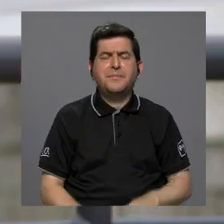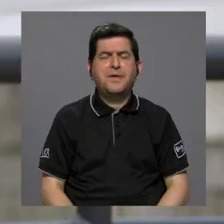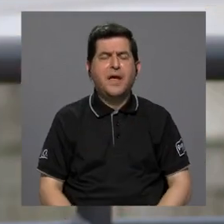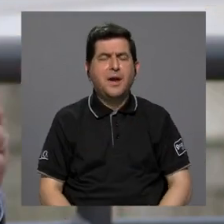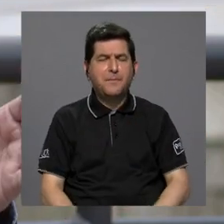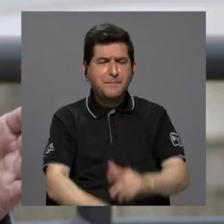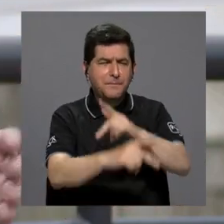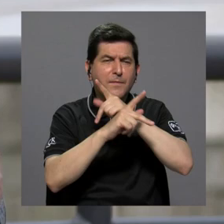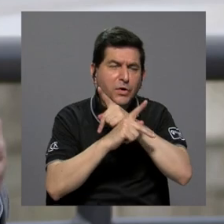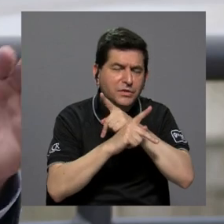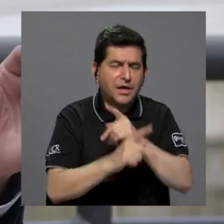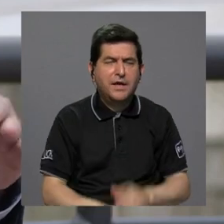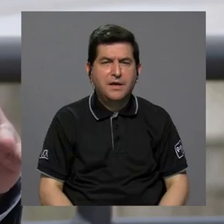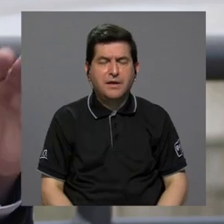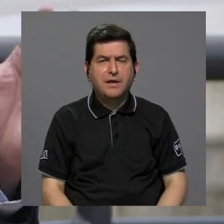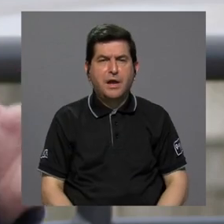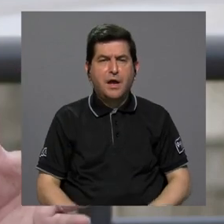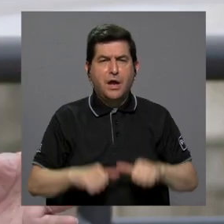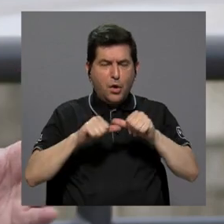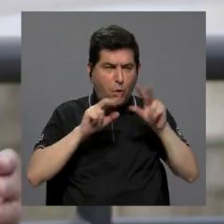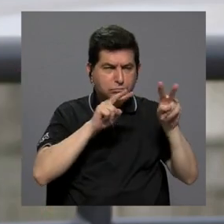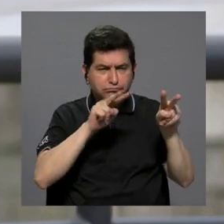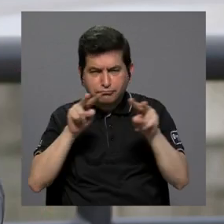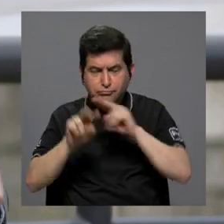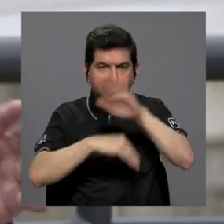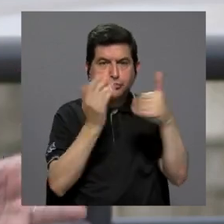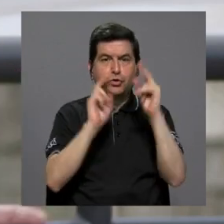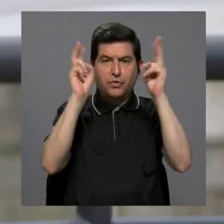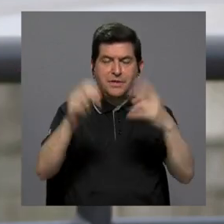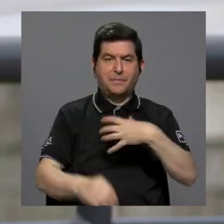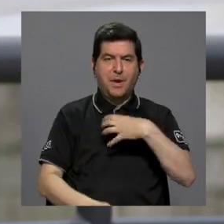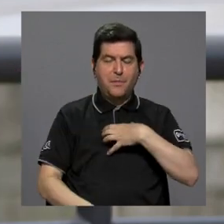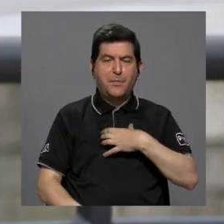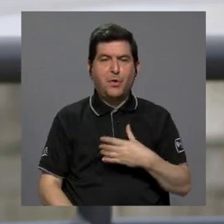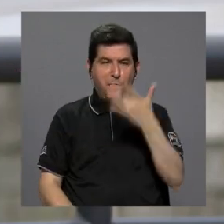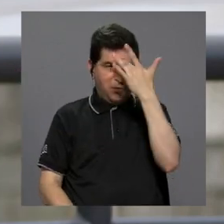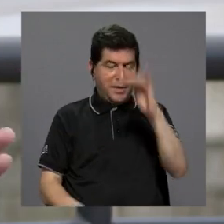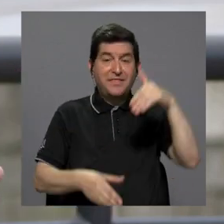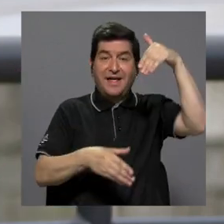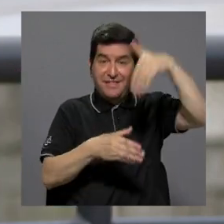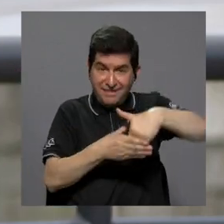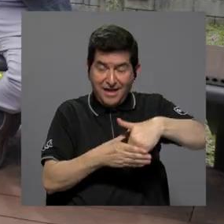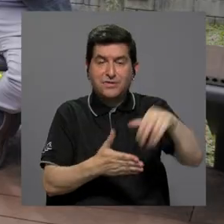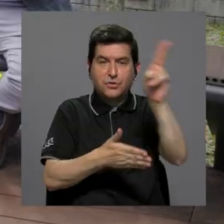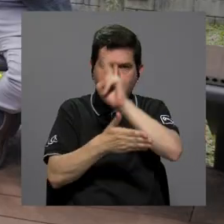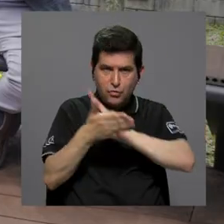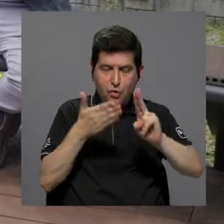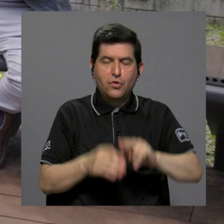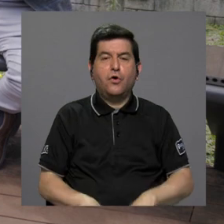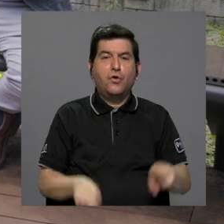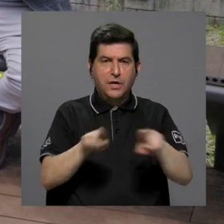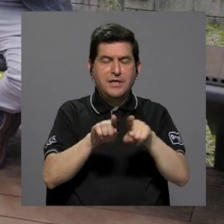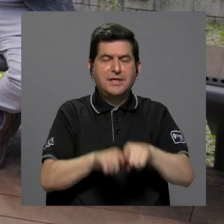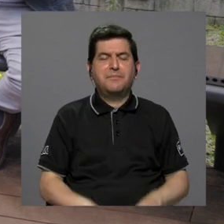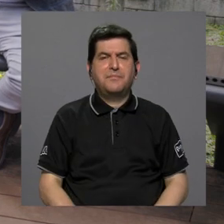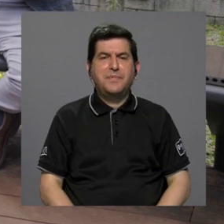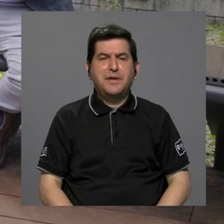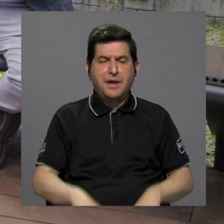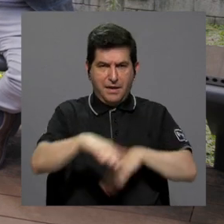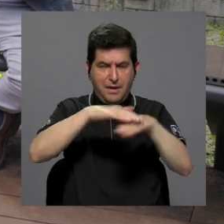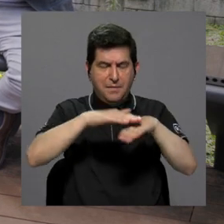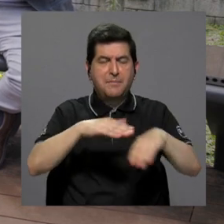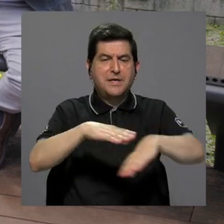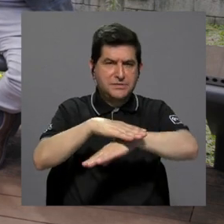tutela, da seguimiento a todo el tema de la propiedad intelectual dentro de la universidad y es un referente